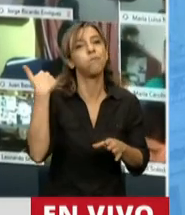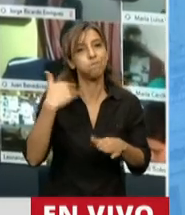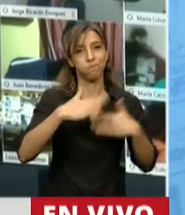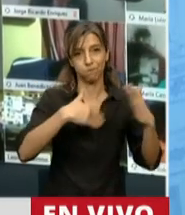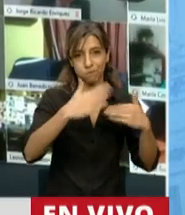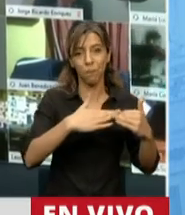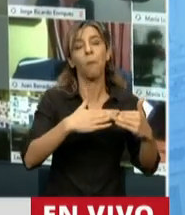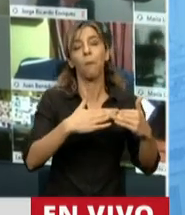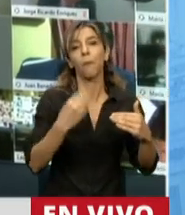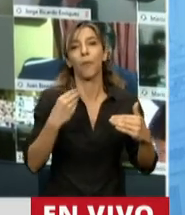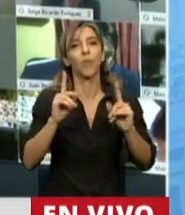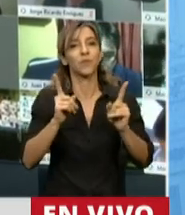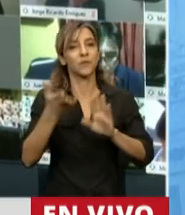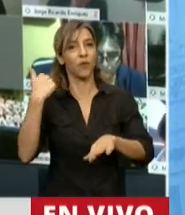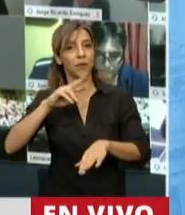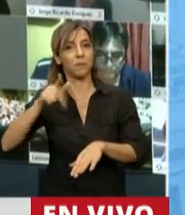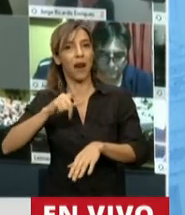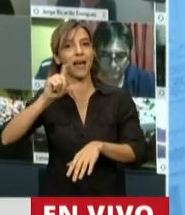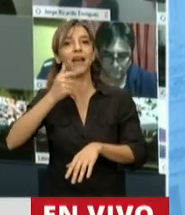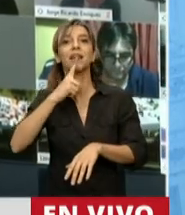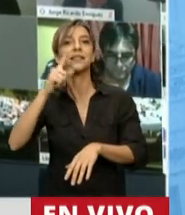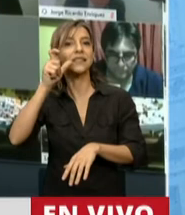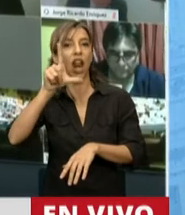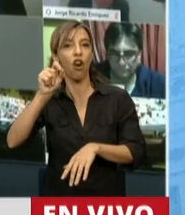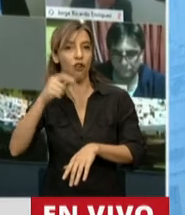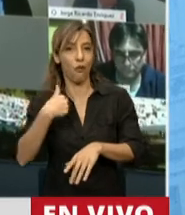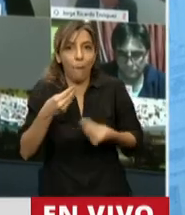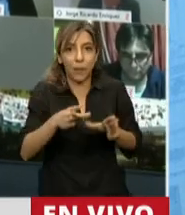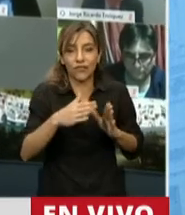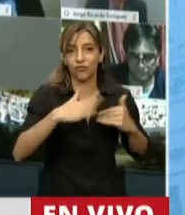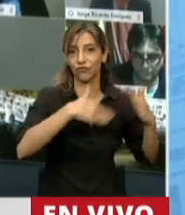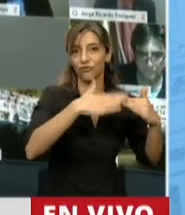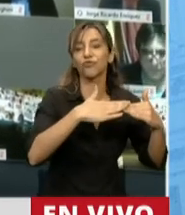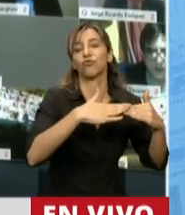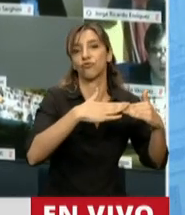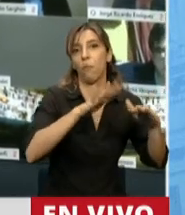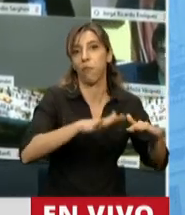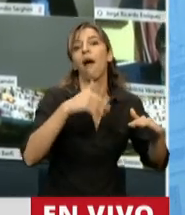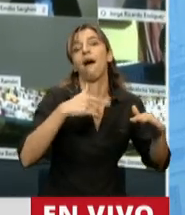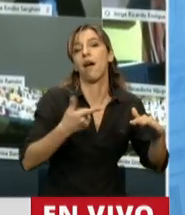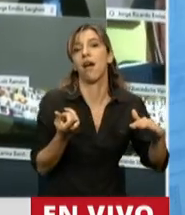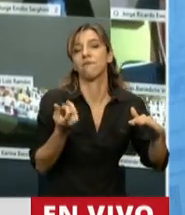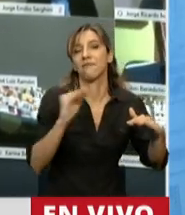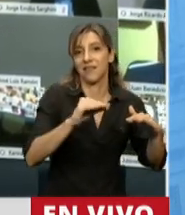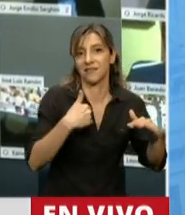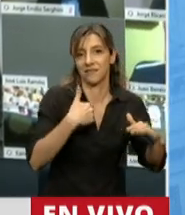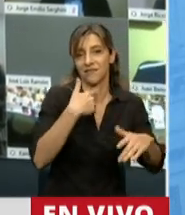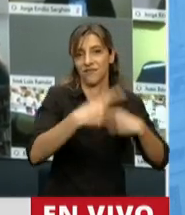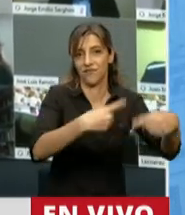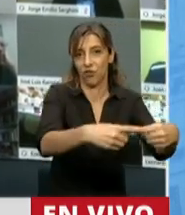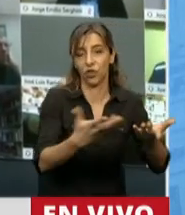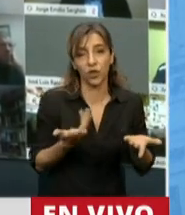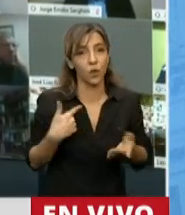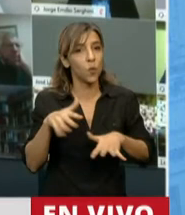con los fondos del plan Castelo, nosotros somos una provincia con las finanzas ordenadas, que está pudiendo tener, a pesar de la crisis, una